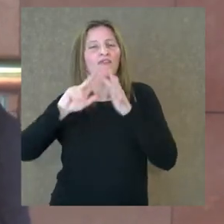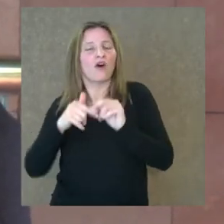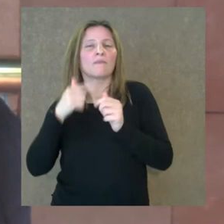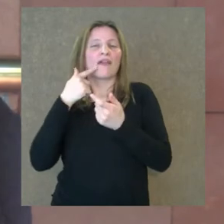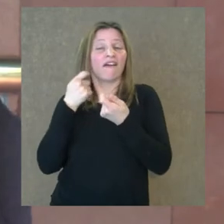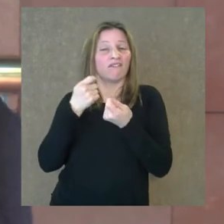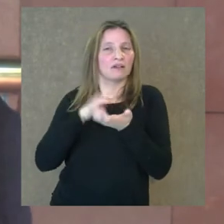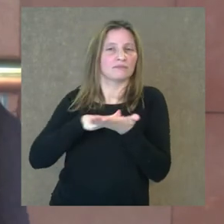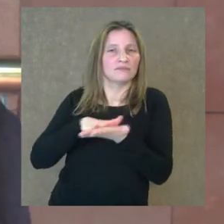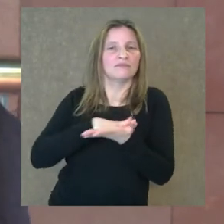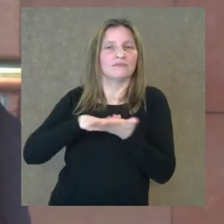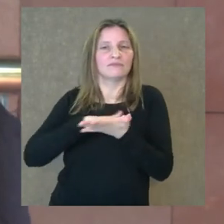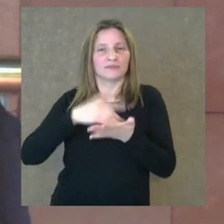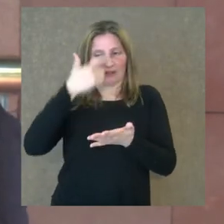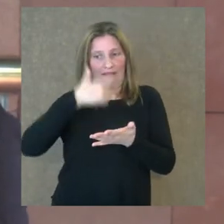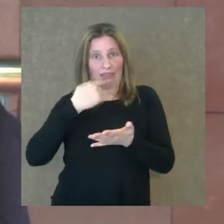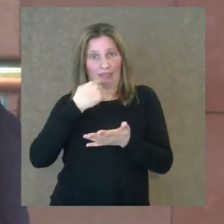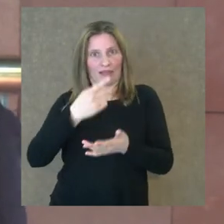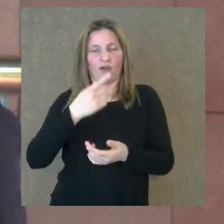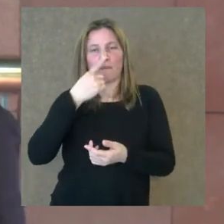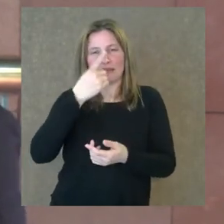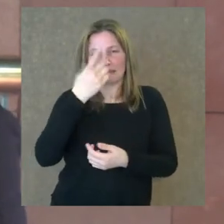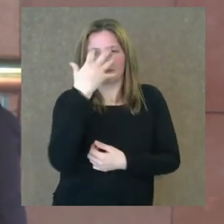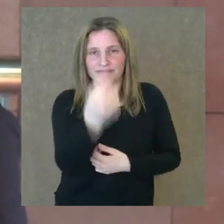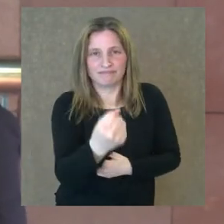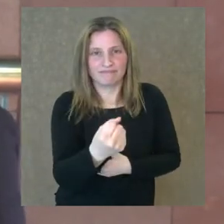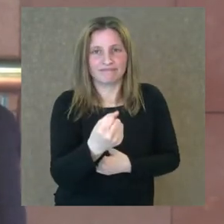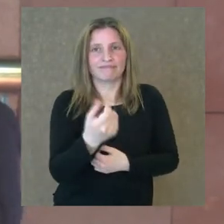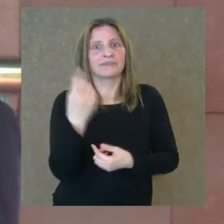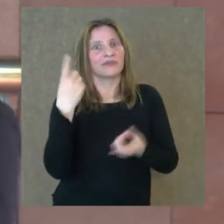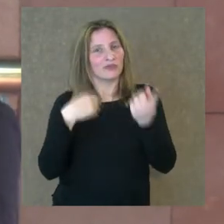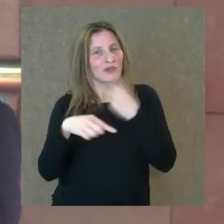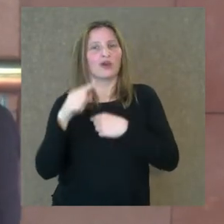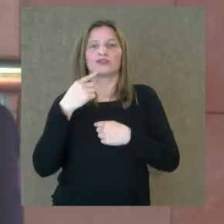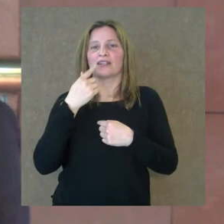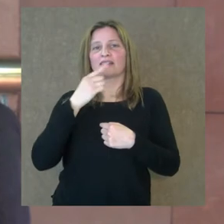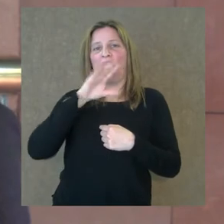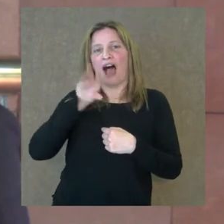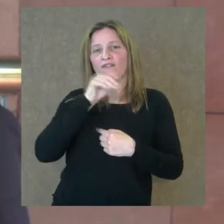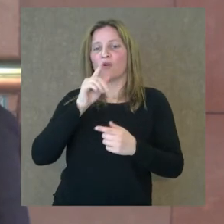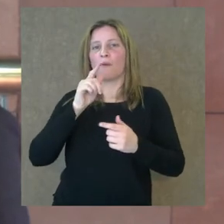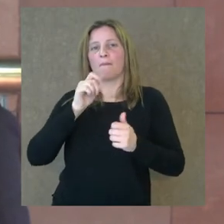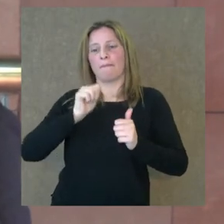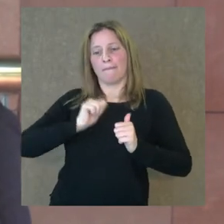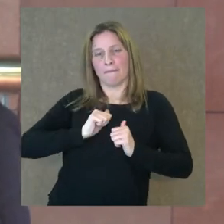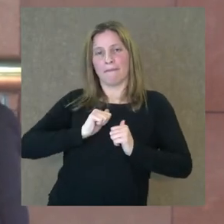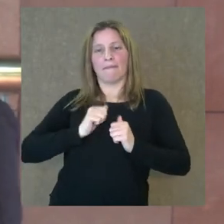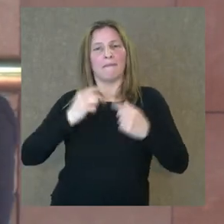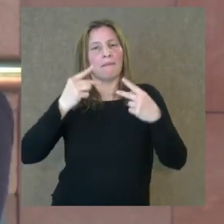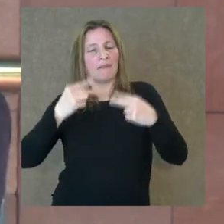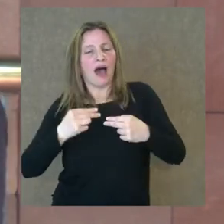convencerte y de convencerlos de lo que yo estoy diciendo sea interesante. Para eso yo utilizo pausas, utilizo